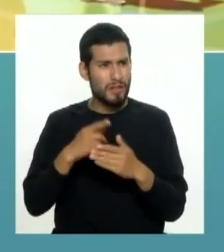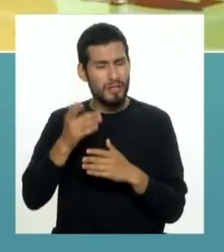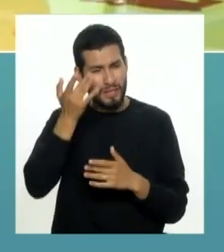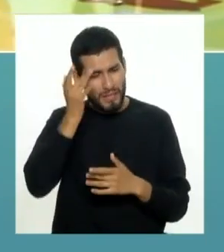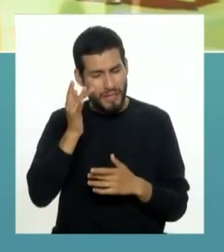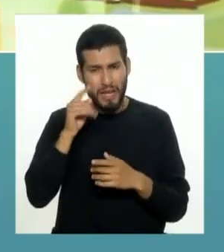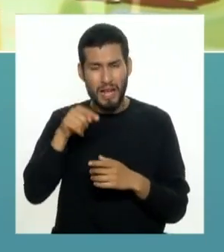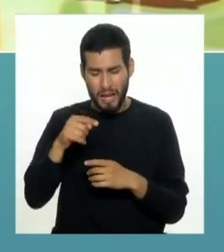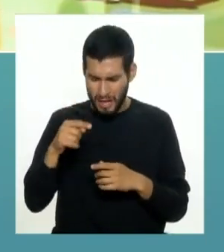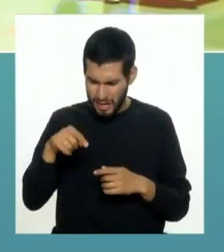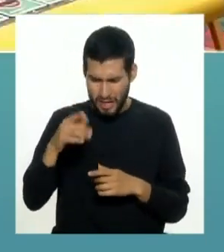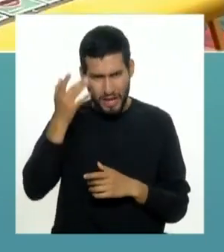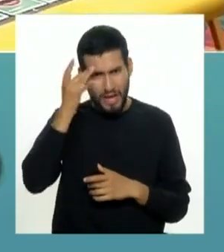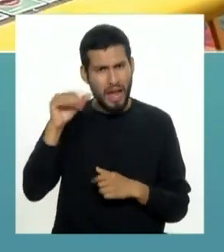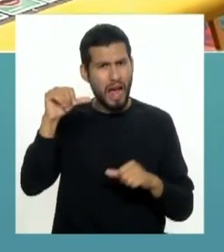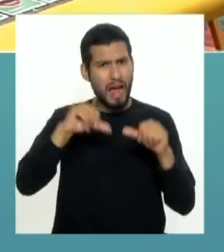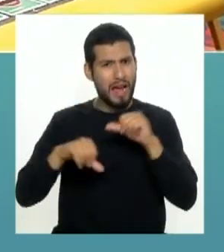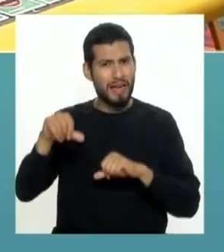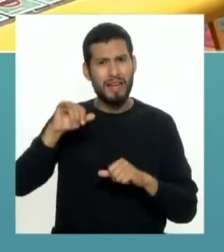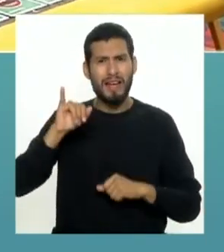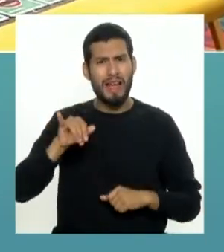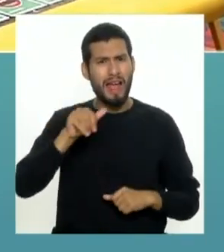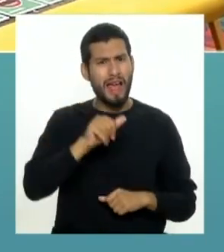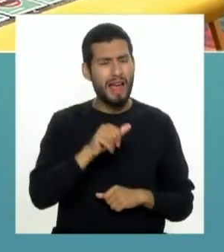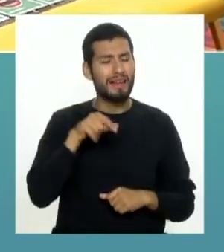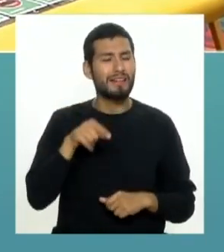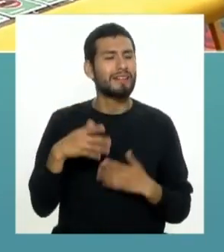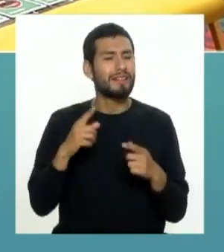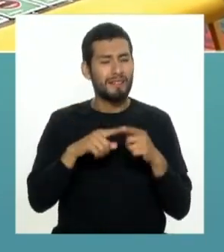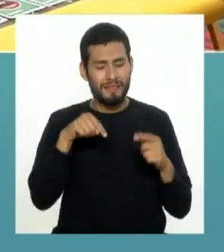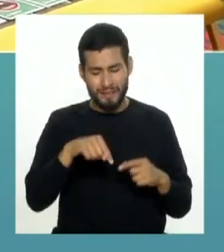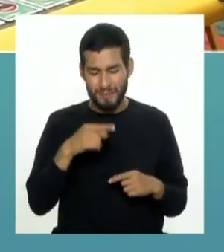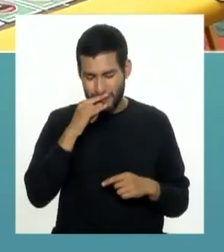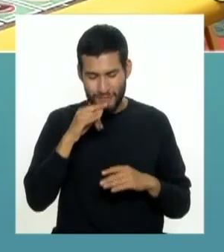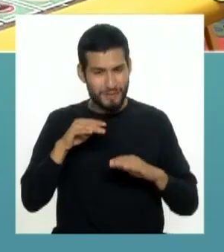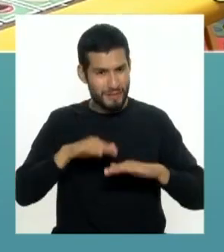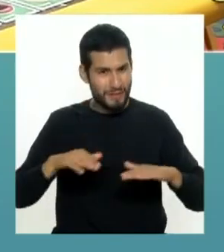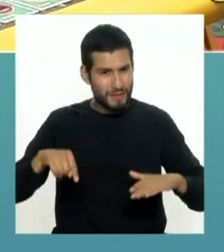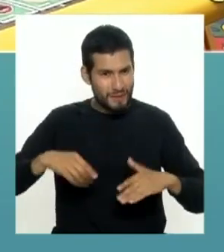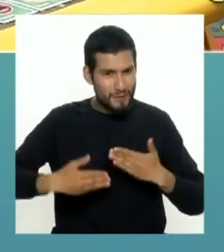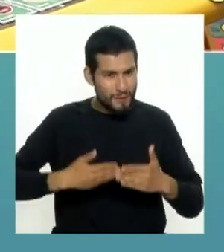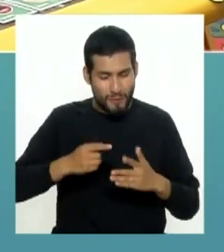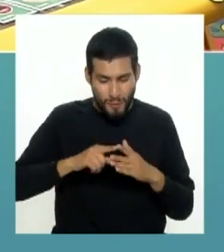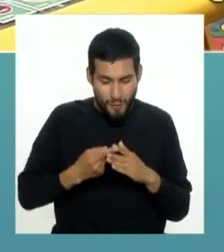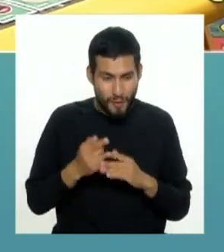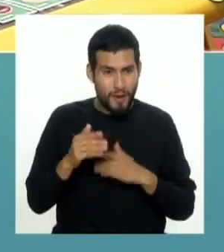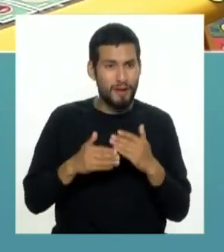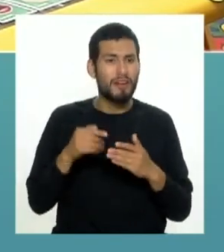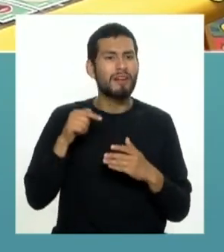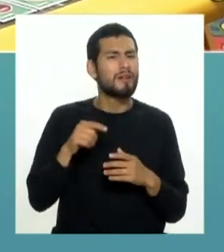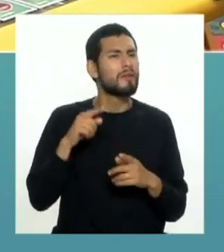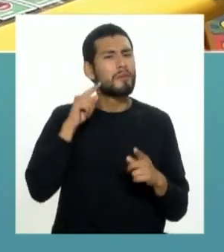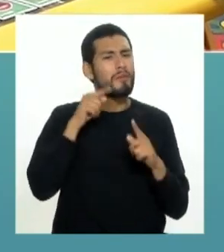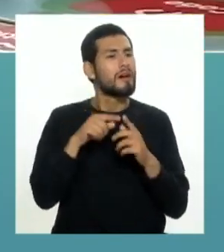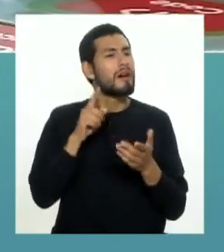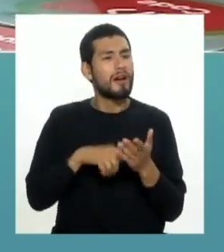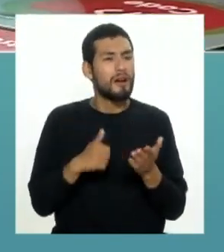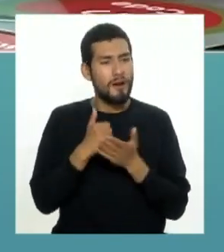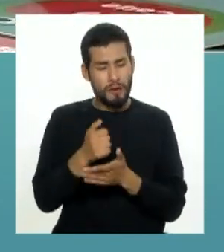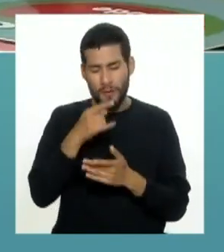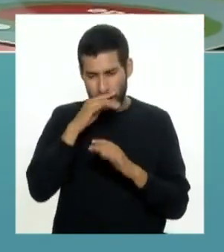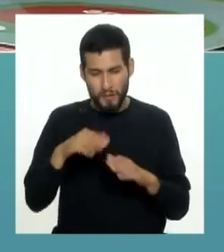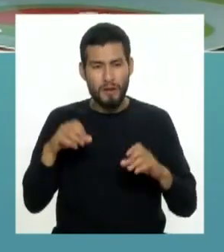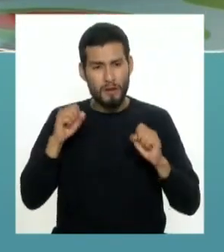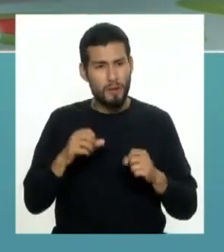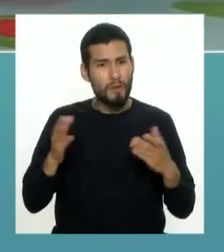inteligencia artificial en la edad, en la etapa de la primera infancia. Este tipo de proyectos lo que hace es ayudar a los niños